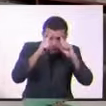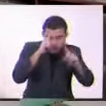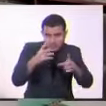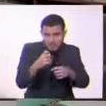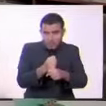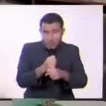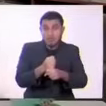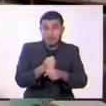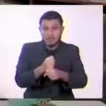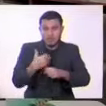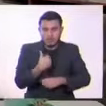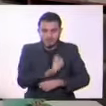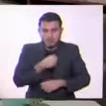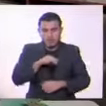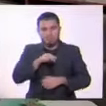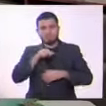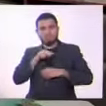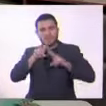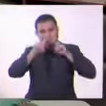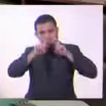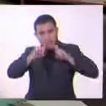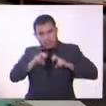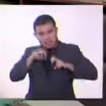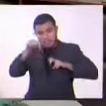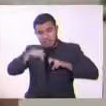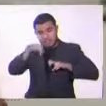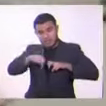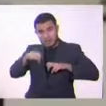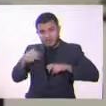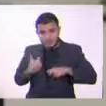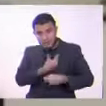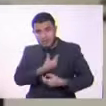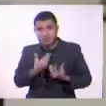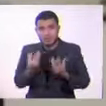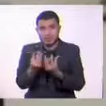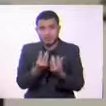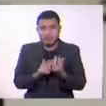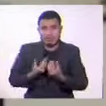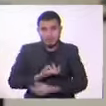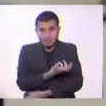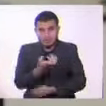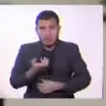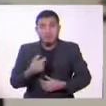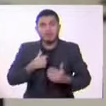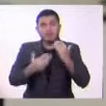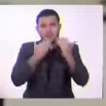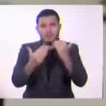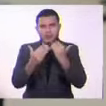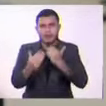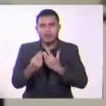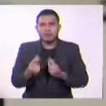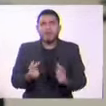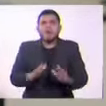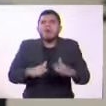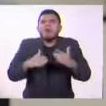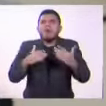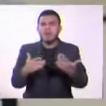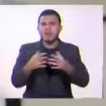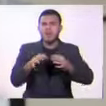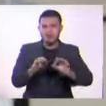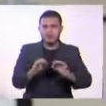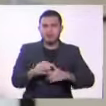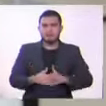desde un punto de vista crítico y actual. Para ello, te contaré rápidamente por qué las obras